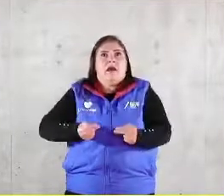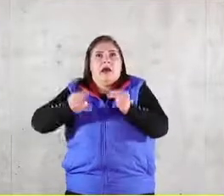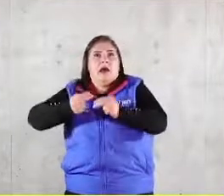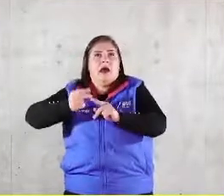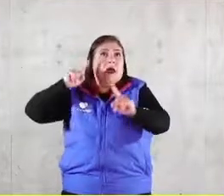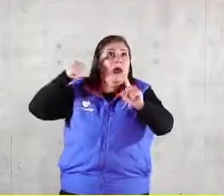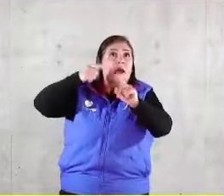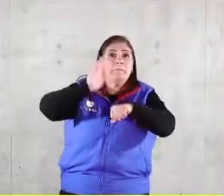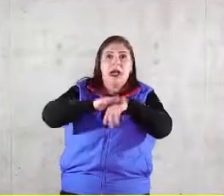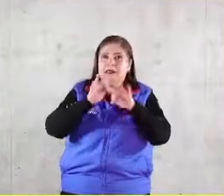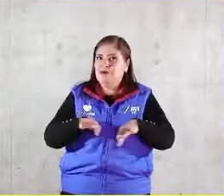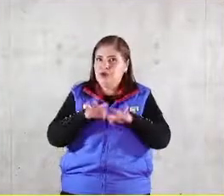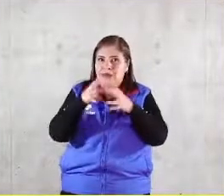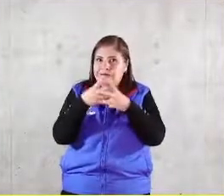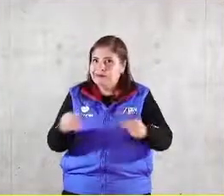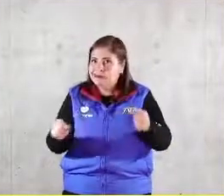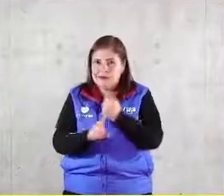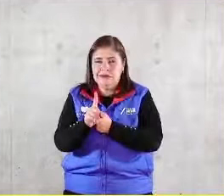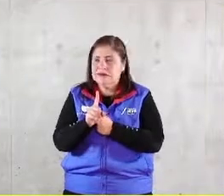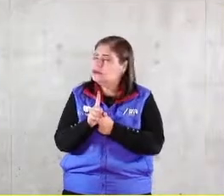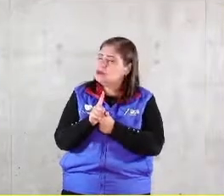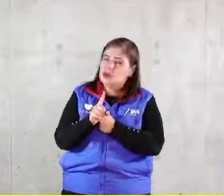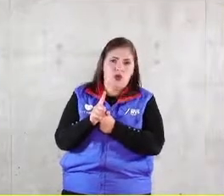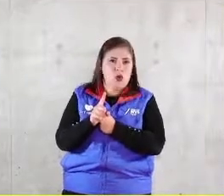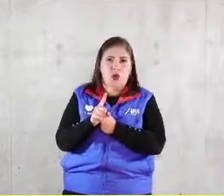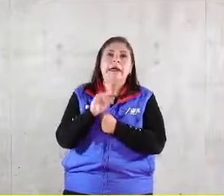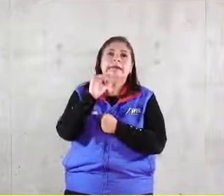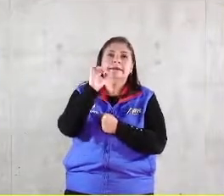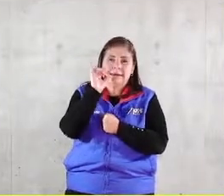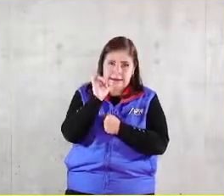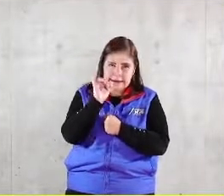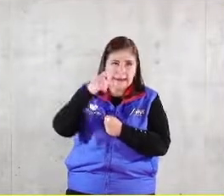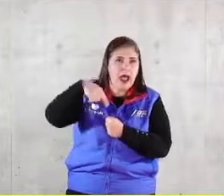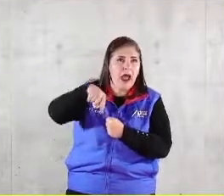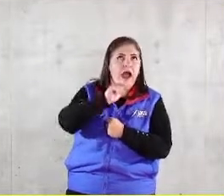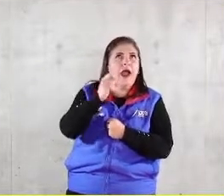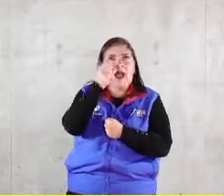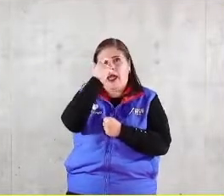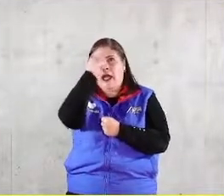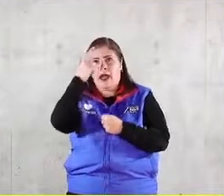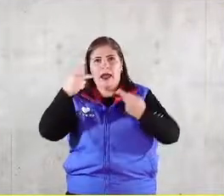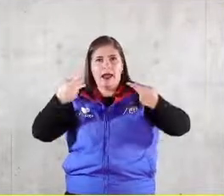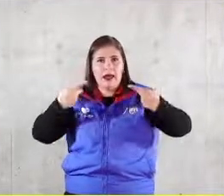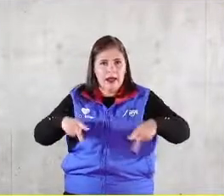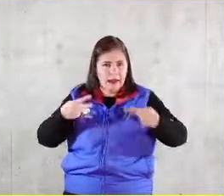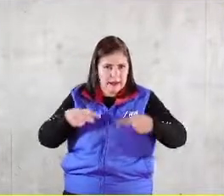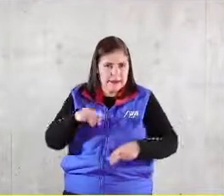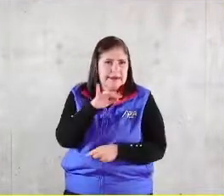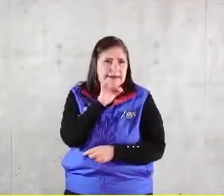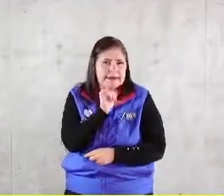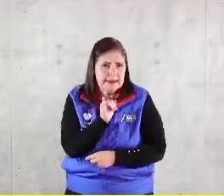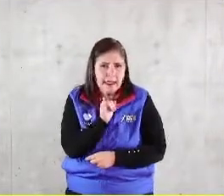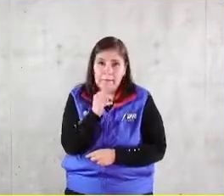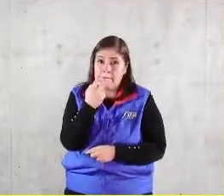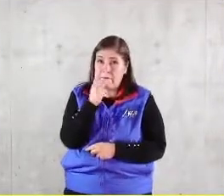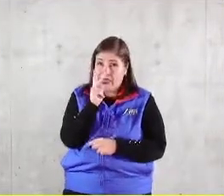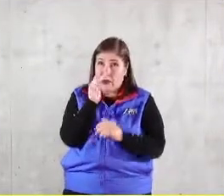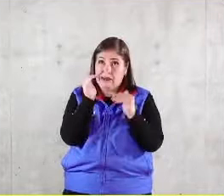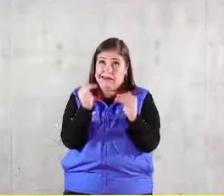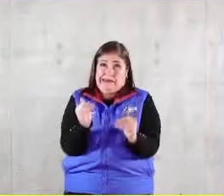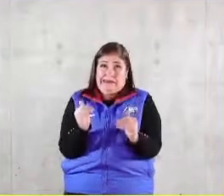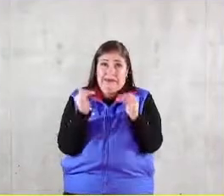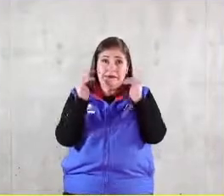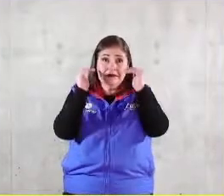resolver muchas cosas es una excelente herramienta que hemos inventado los seres humanos pero que no está en lugar